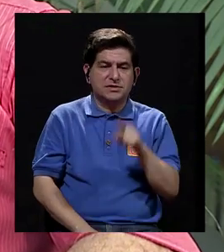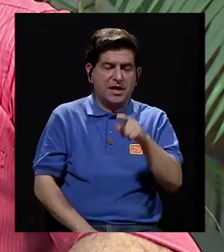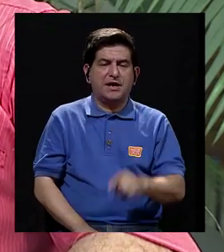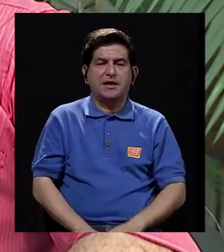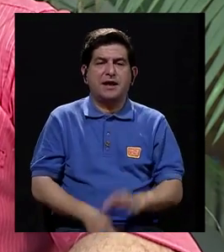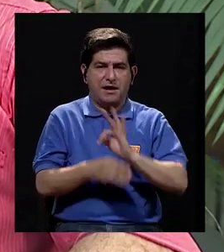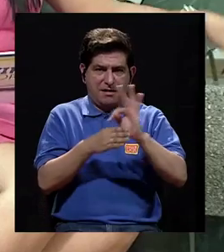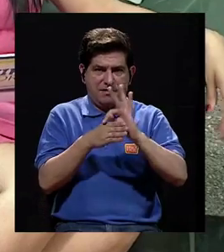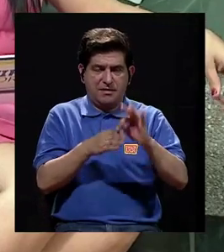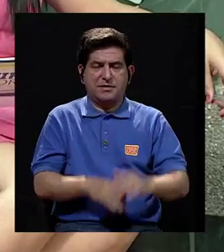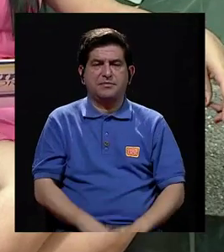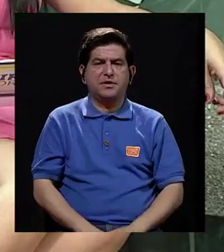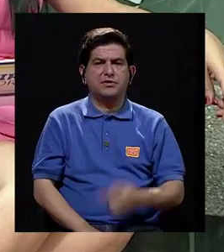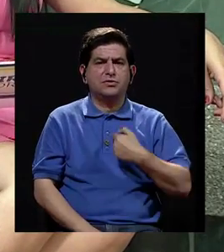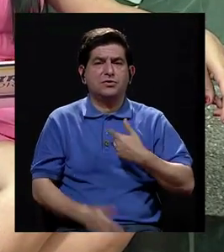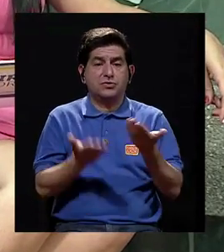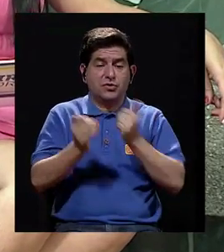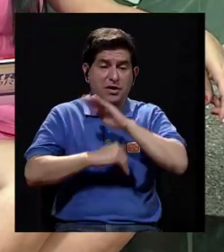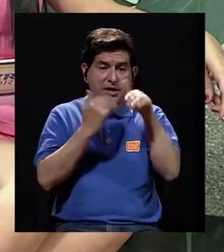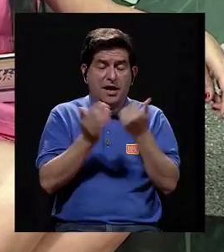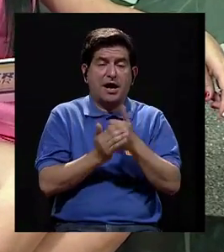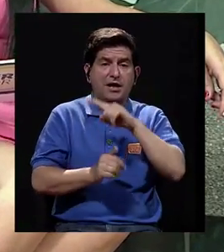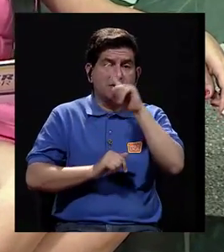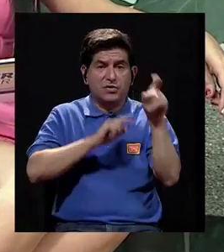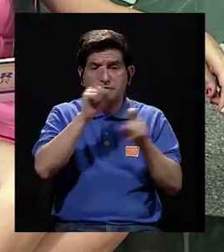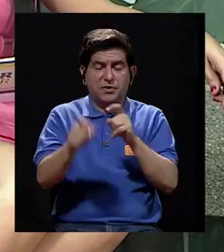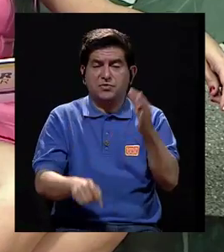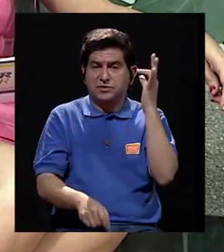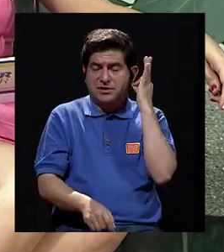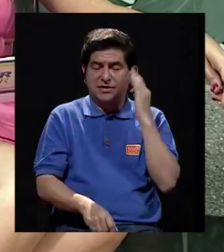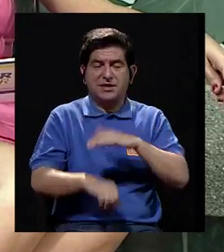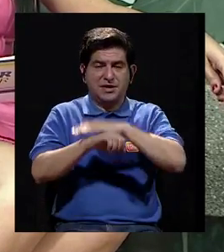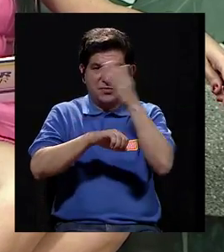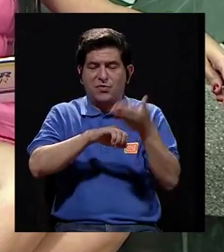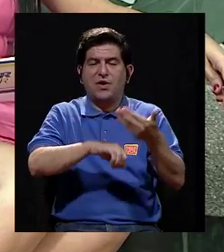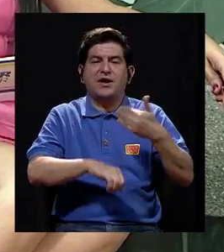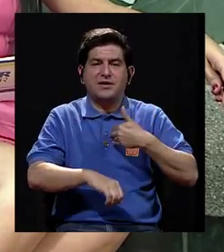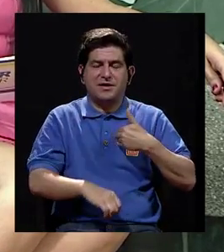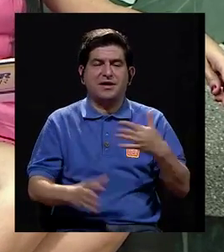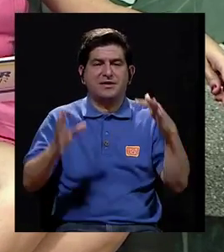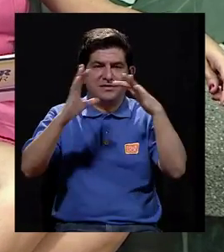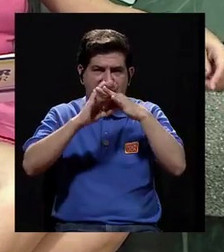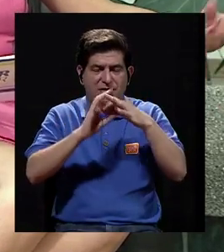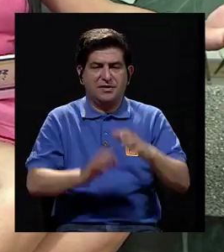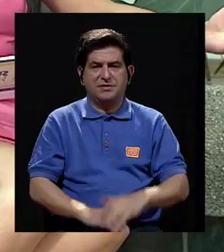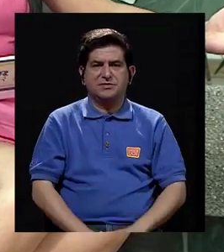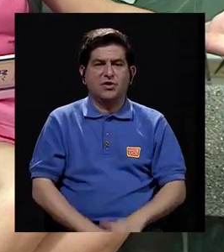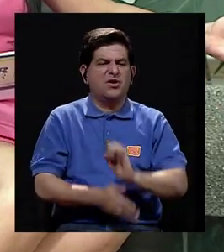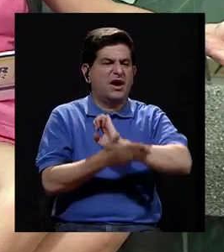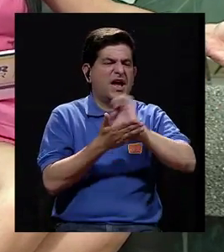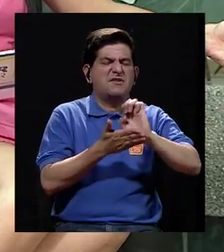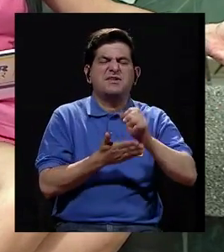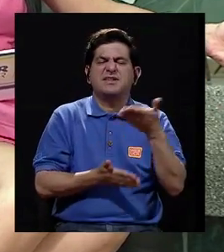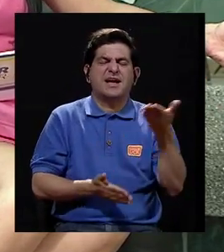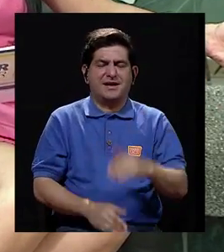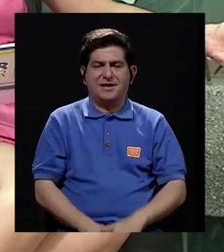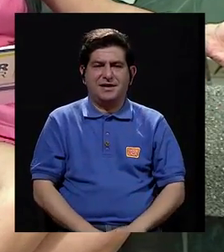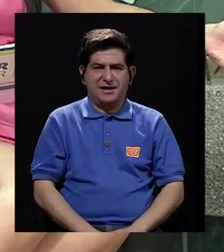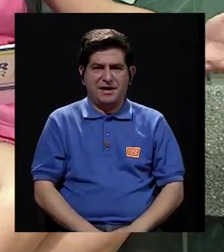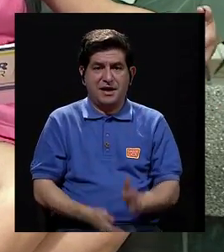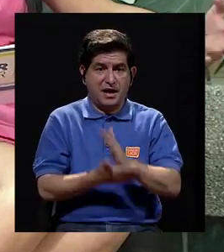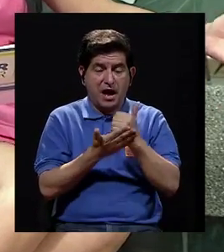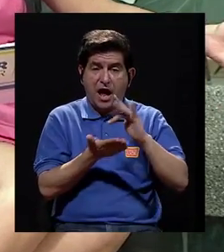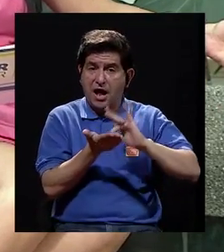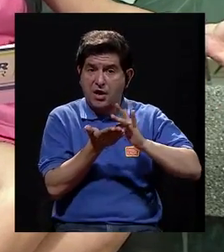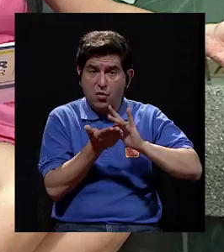necesarios. Bueno, yo quisiera que le diera respuesta a todas esas dudas que tienen las mujeres embarazadas, en relación a, por ejemplo, qué evitar, qué no tomar,